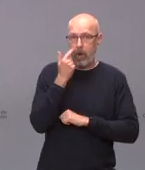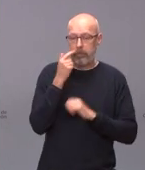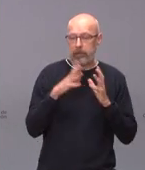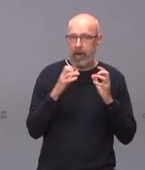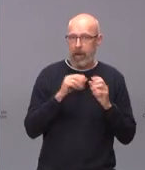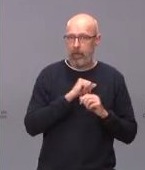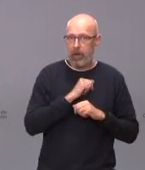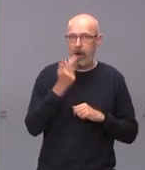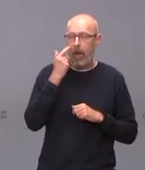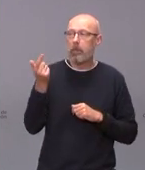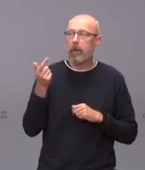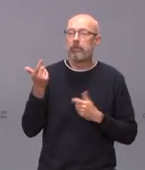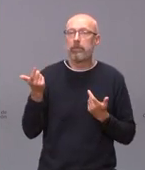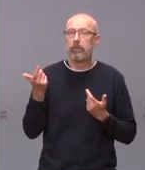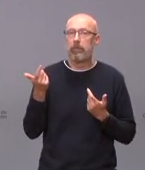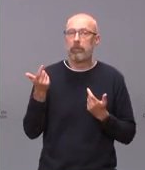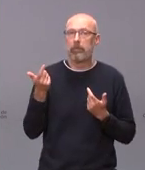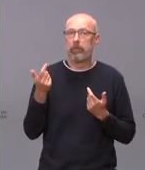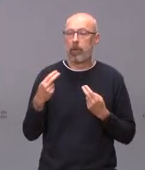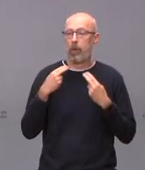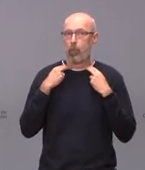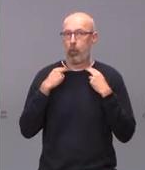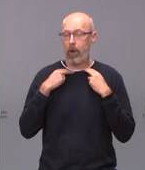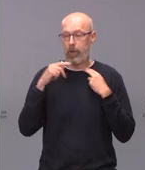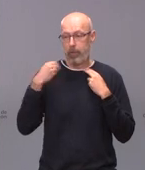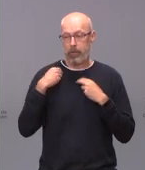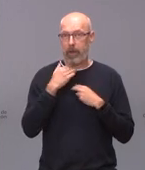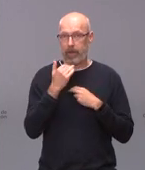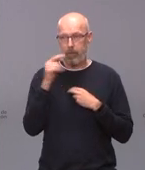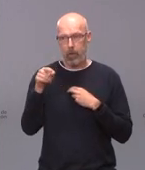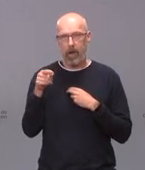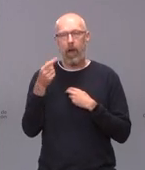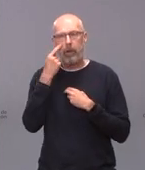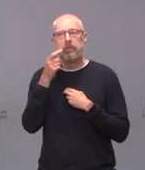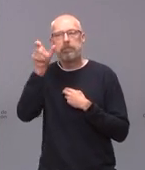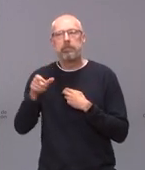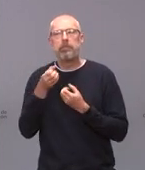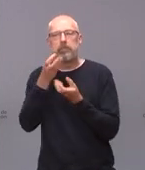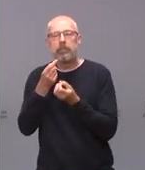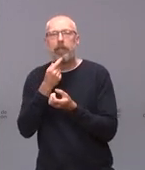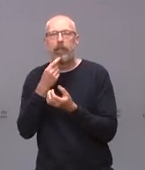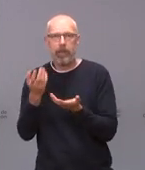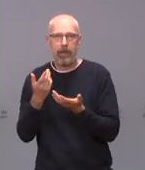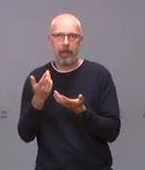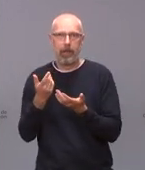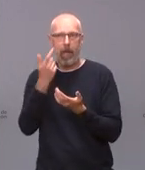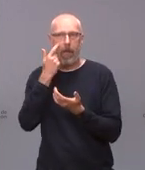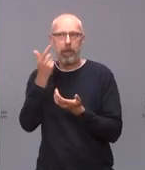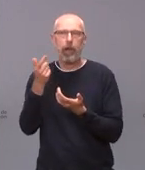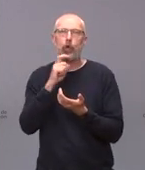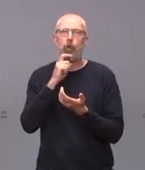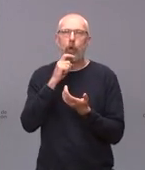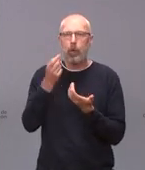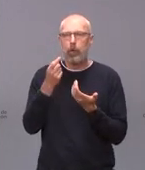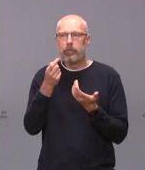las declaraciones de nuestra procuradora más tranquila por Zamora a ver cómo encajamos esto